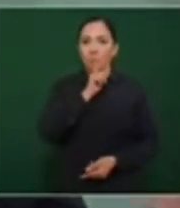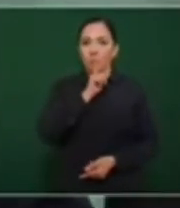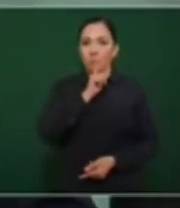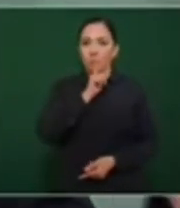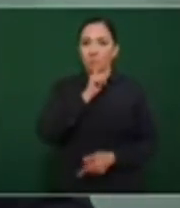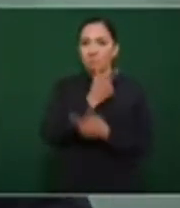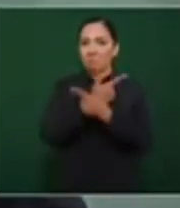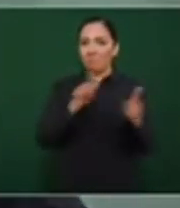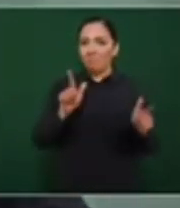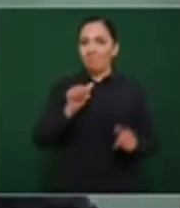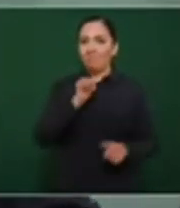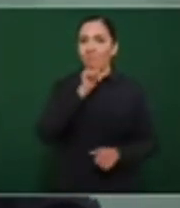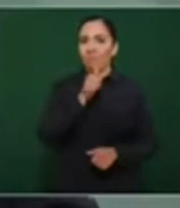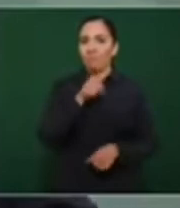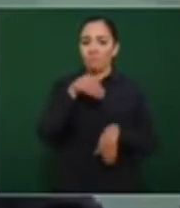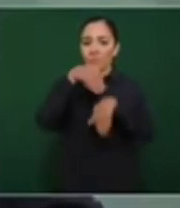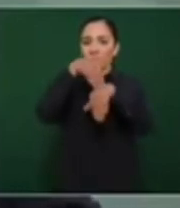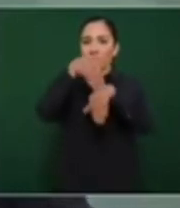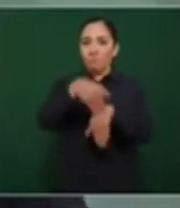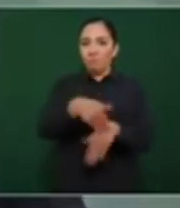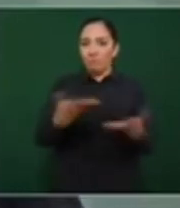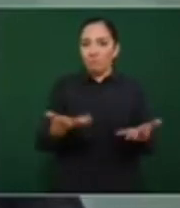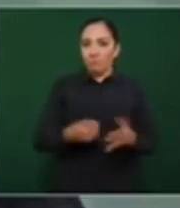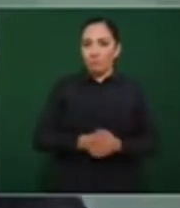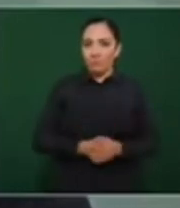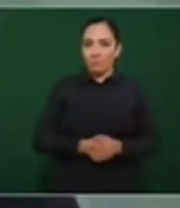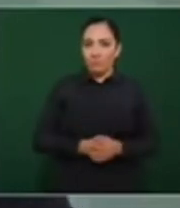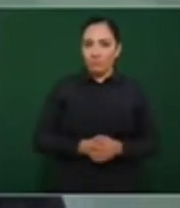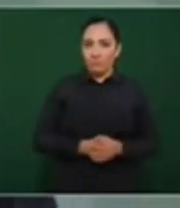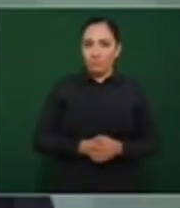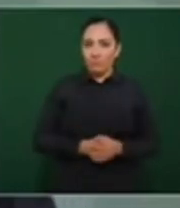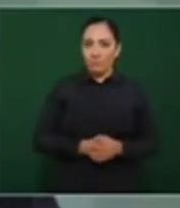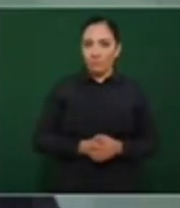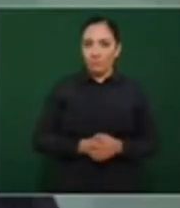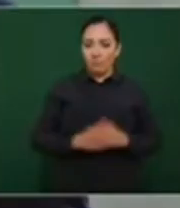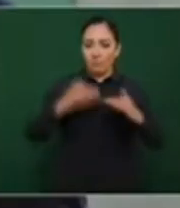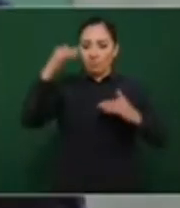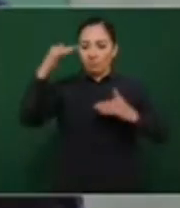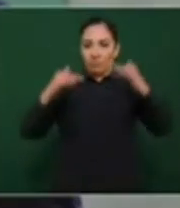Además, tenemos que buscar los equilibrios.